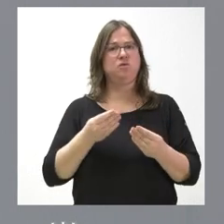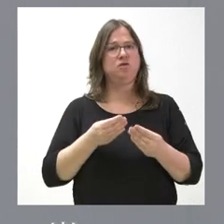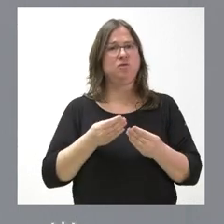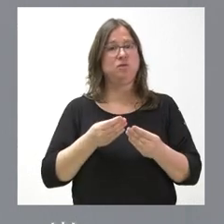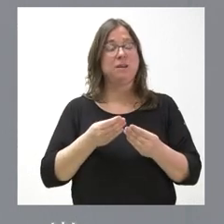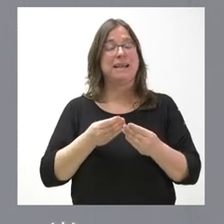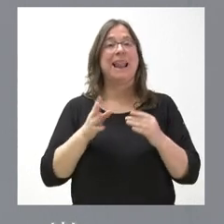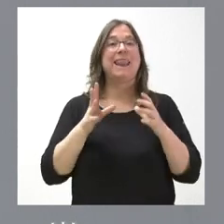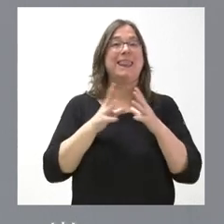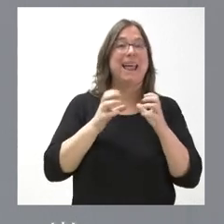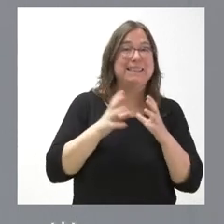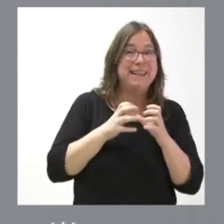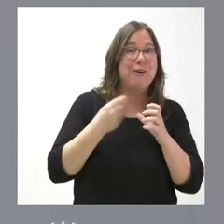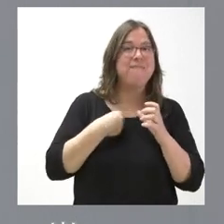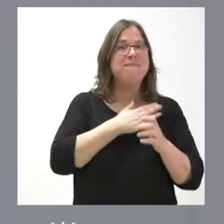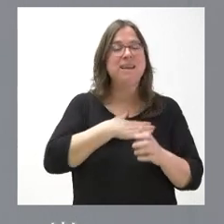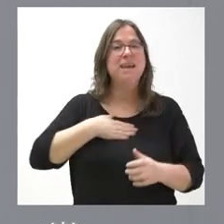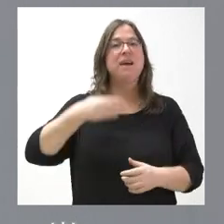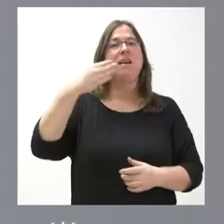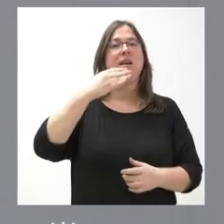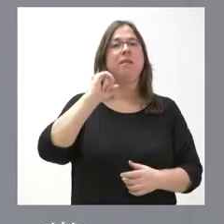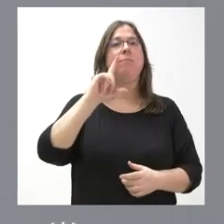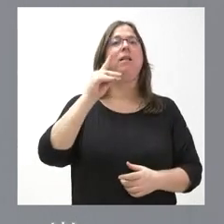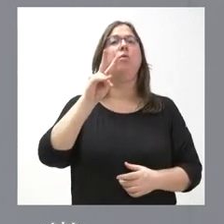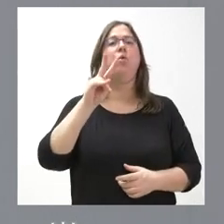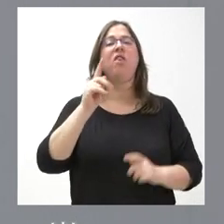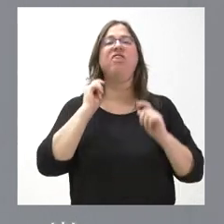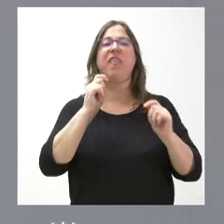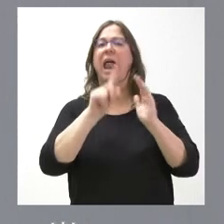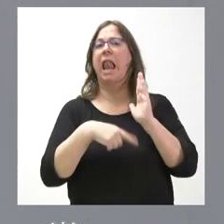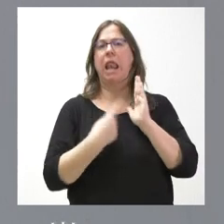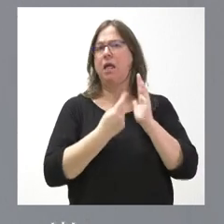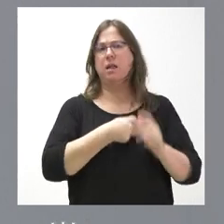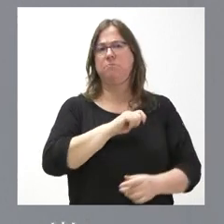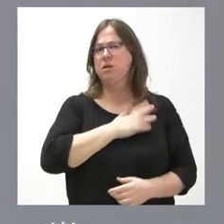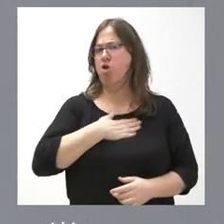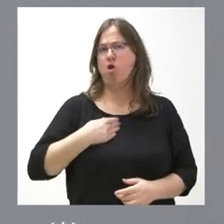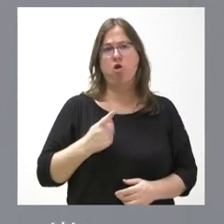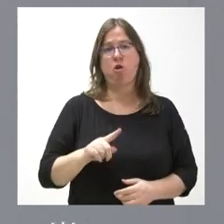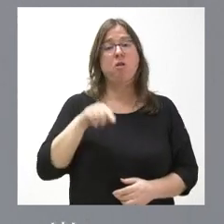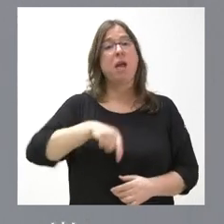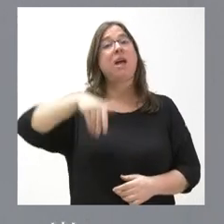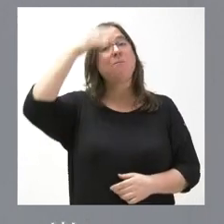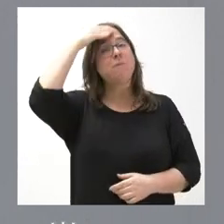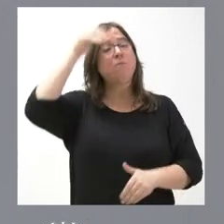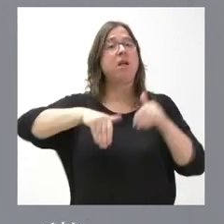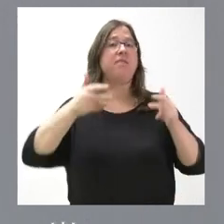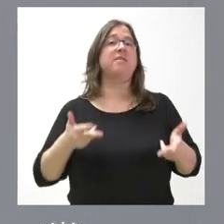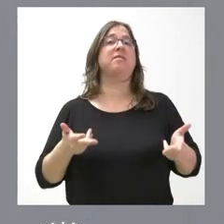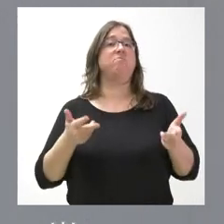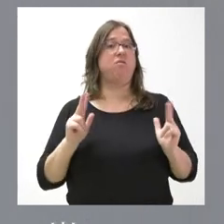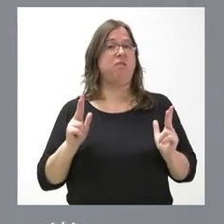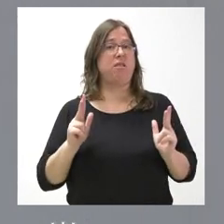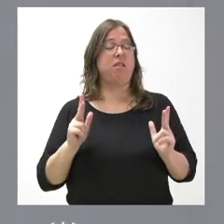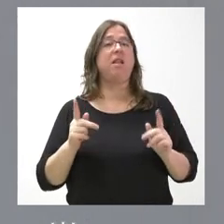los deseos y peticiones de Bildu se conviertan en ley en España y que hoy la memoria democrática en España esté